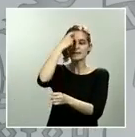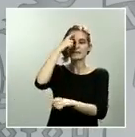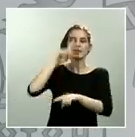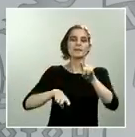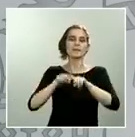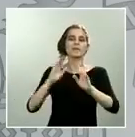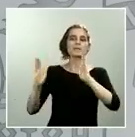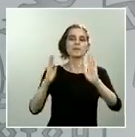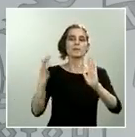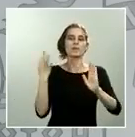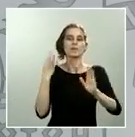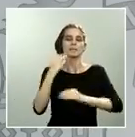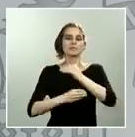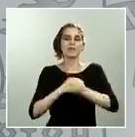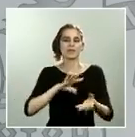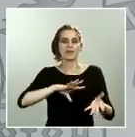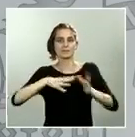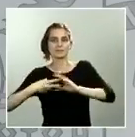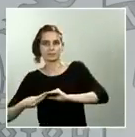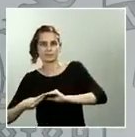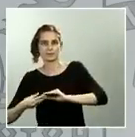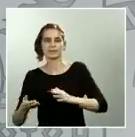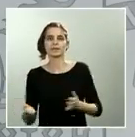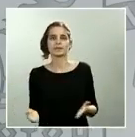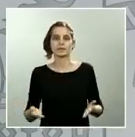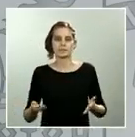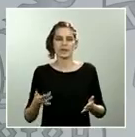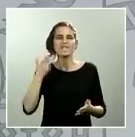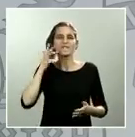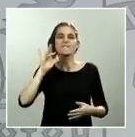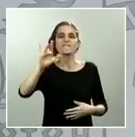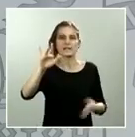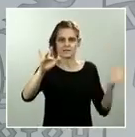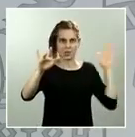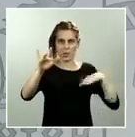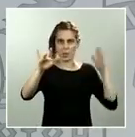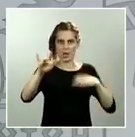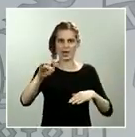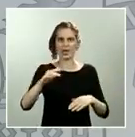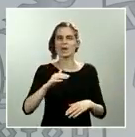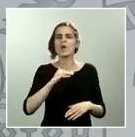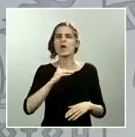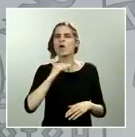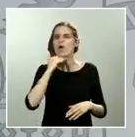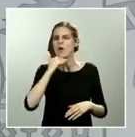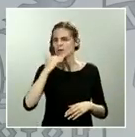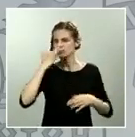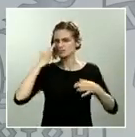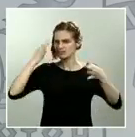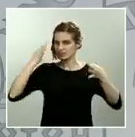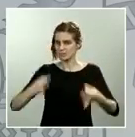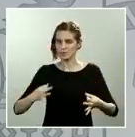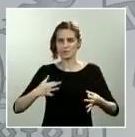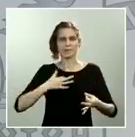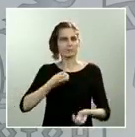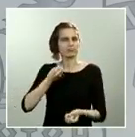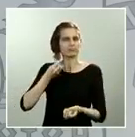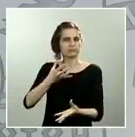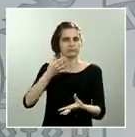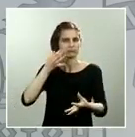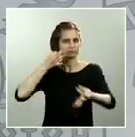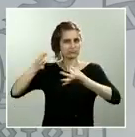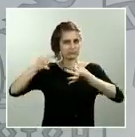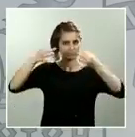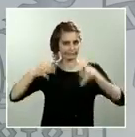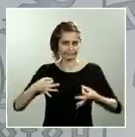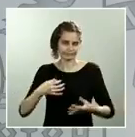fecha en el horizonte ni ninguna cuestión que en este momento podamos transmitir con rigor y por tanto desde la seriedad.